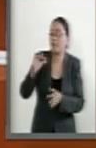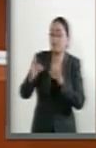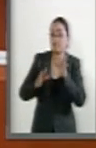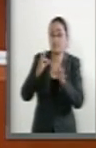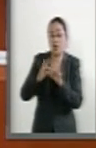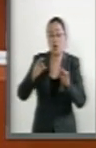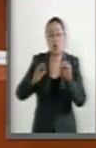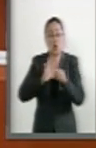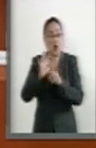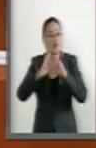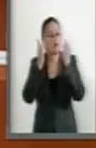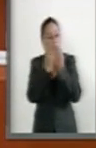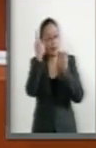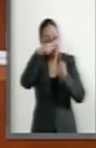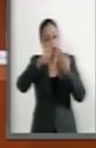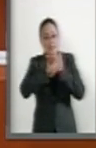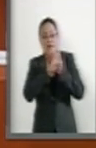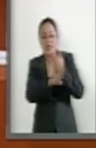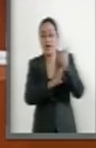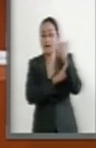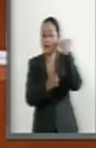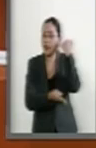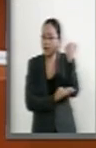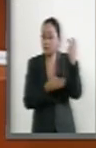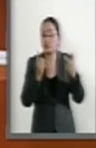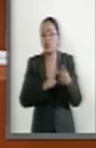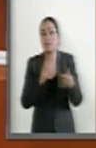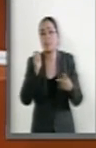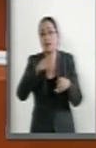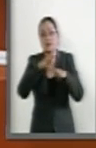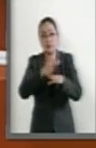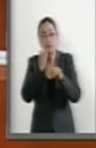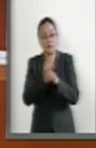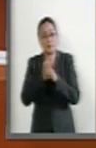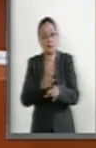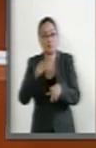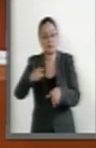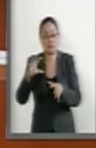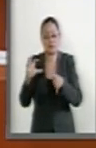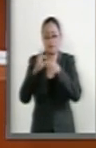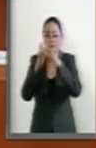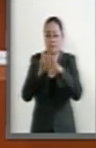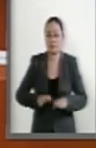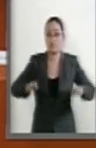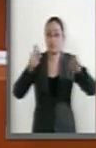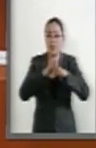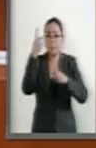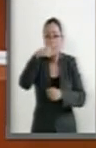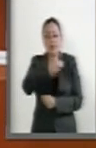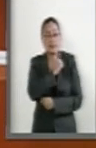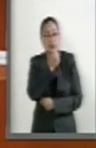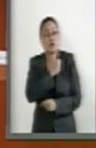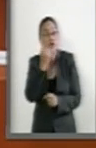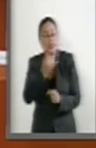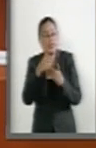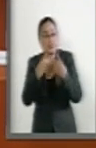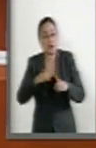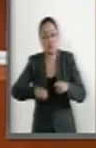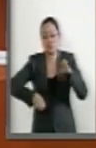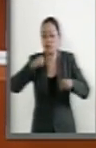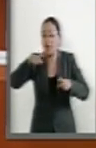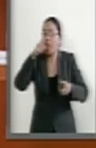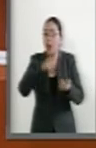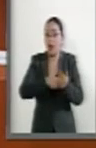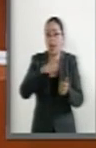métodos anticonceptivos y lo relativo a la información que sea esencial para la salud y desarrollo como la educación,